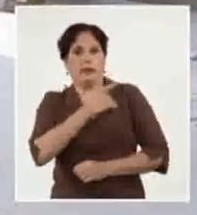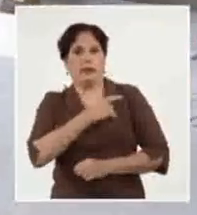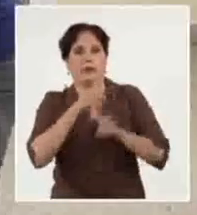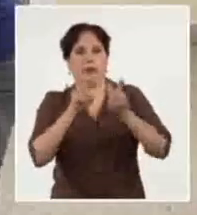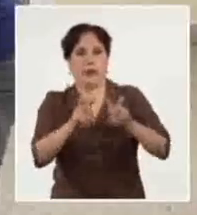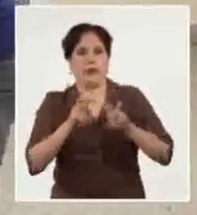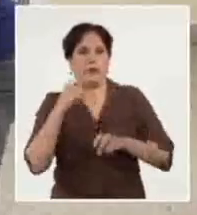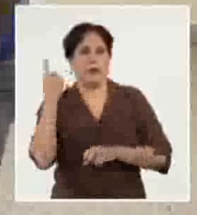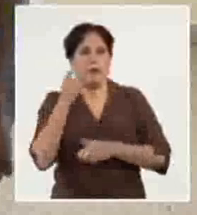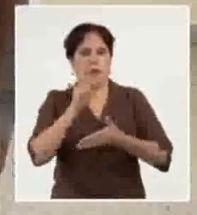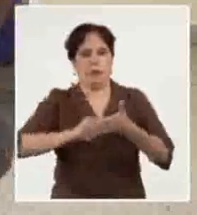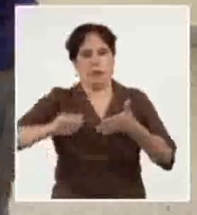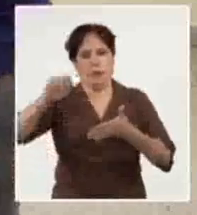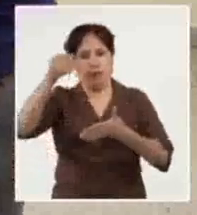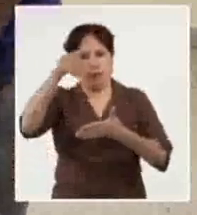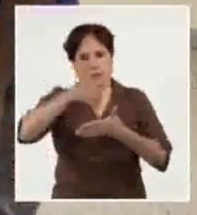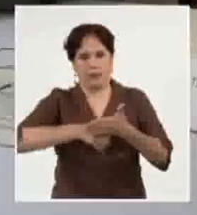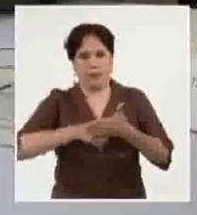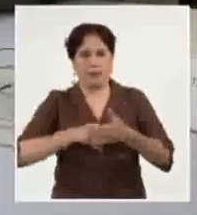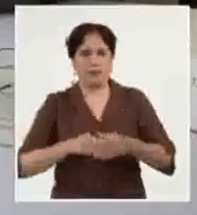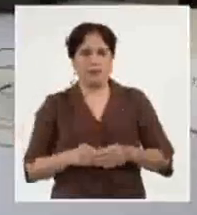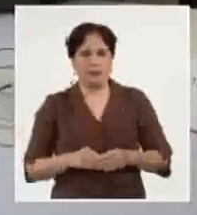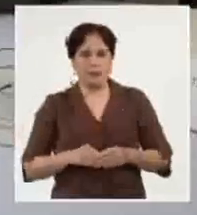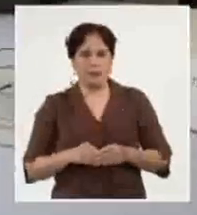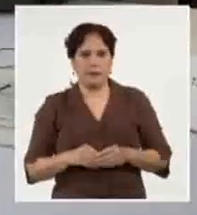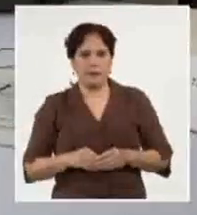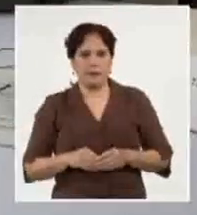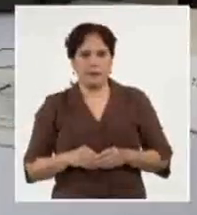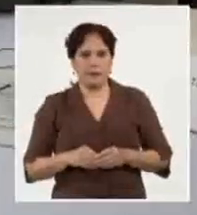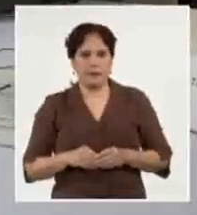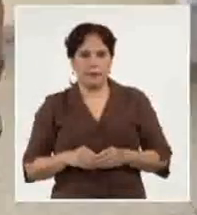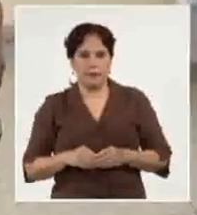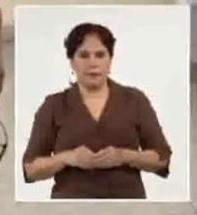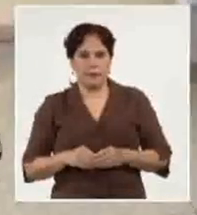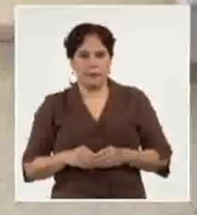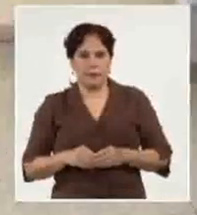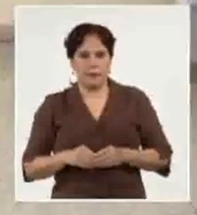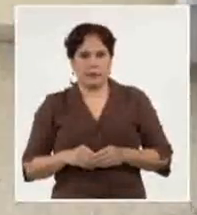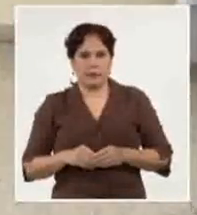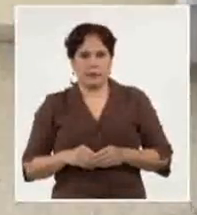la Asamblea Nacional del Poder Popular. Wilmer Rodríguez Fernández, Sistema Informativo de la Televisión.